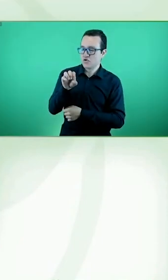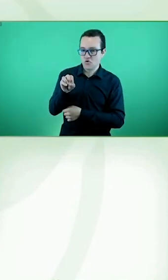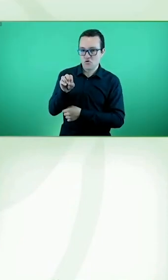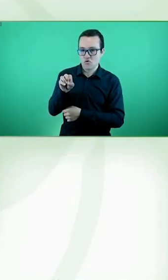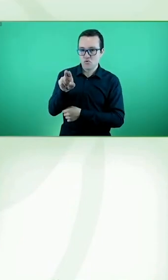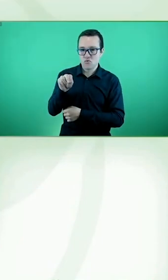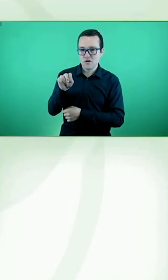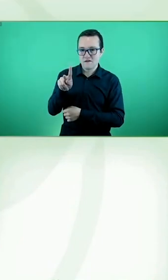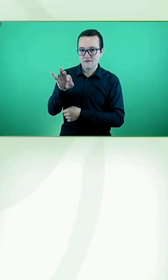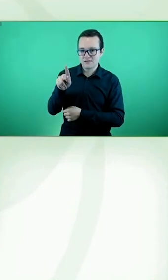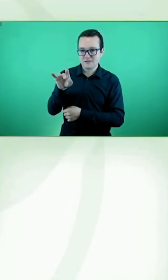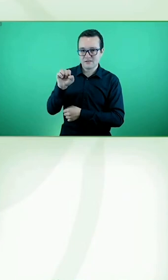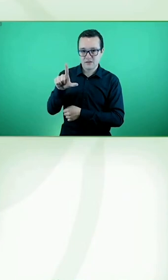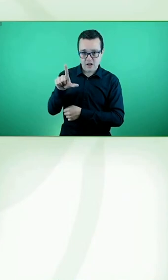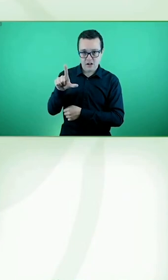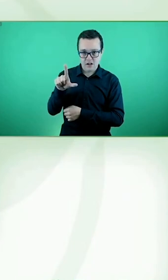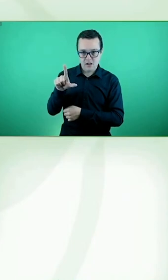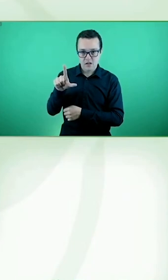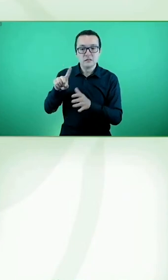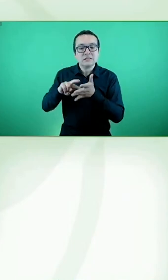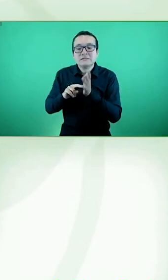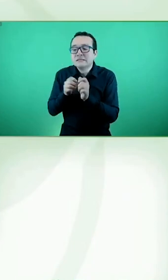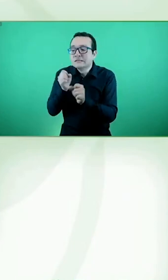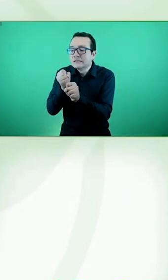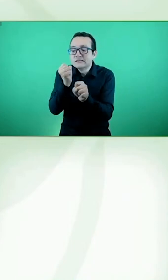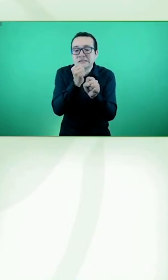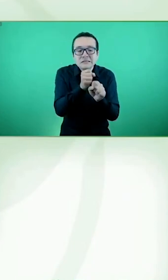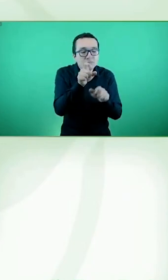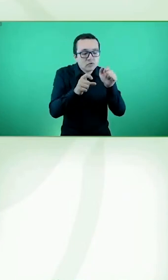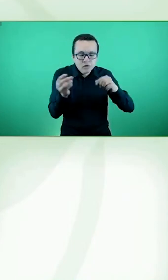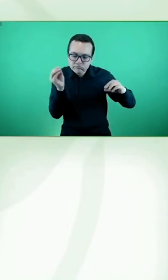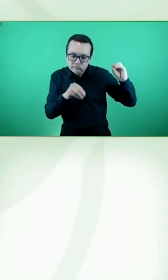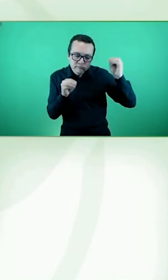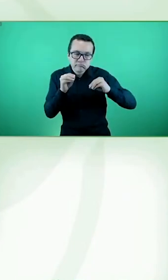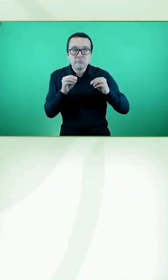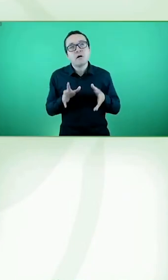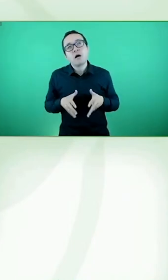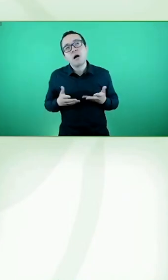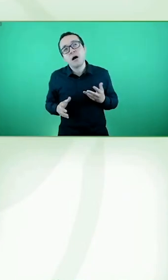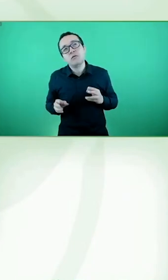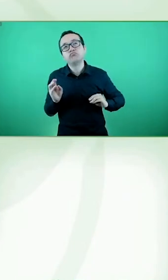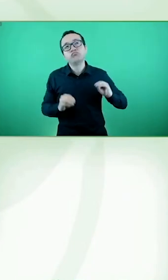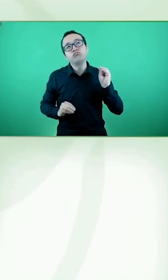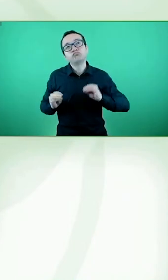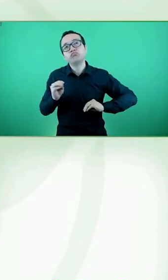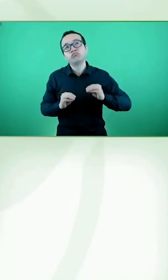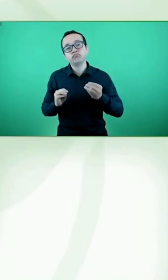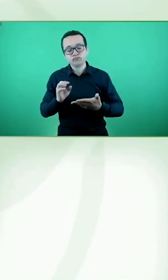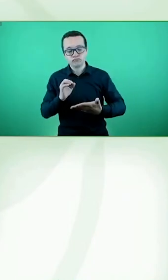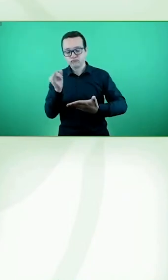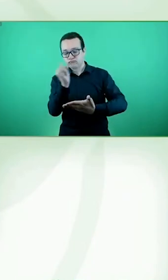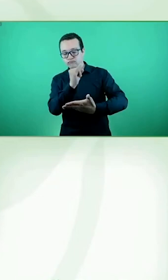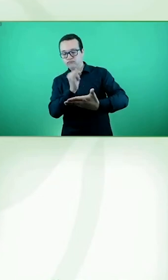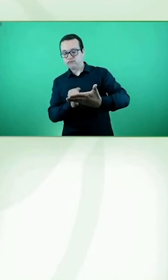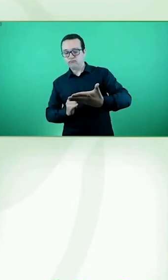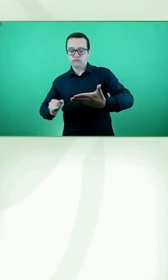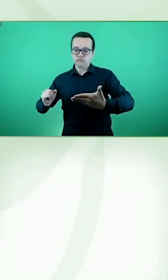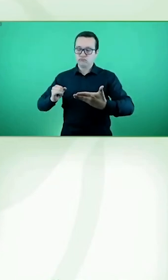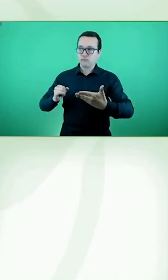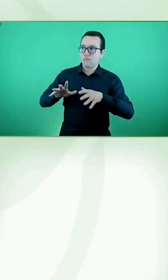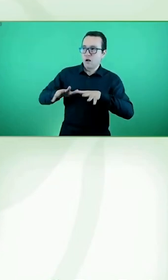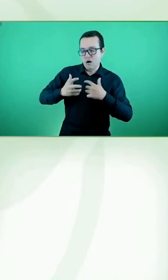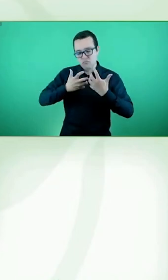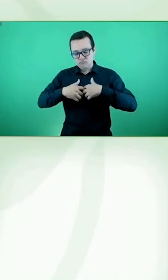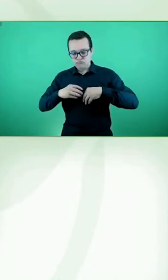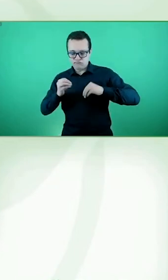sobre todo con las personas que se encargan del diseño tanto en las empresas como en el paso previo en la etapa educativa con las universidades con